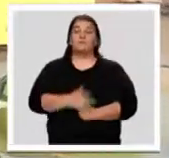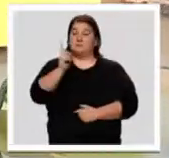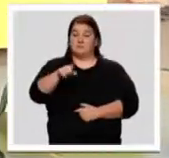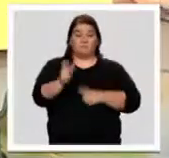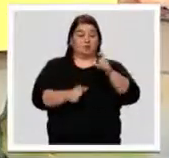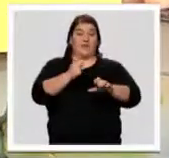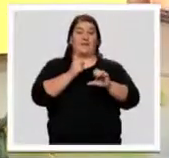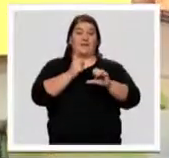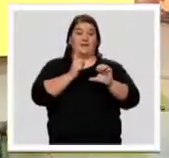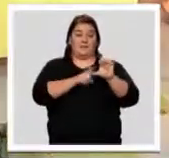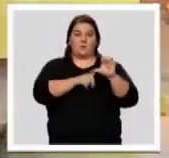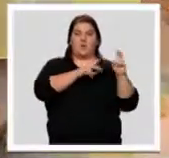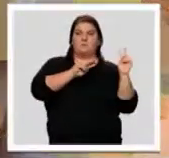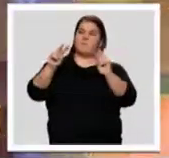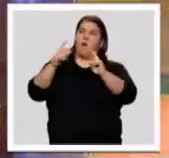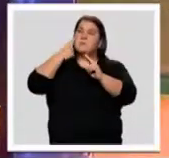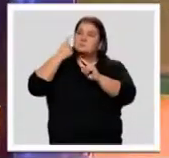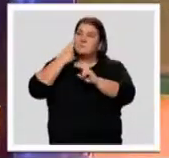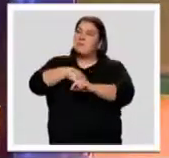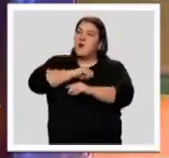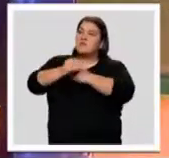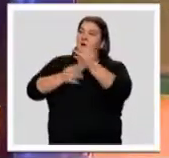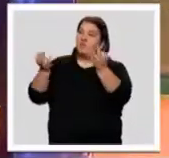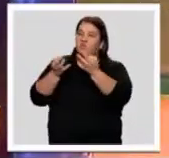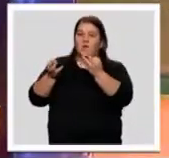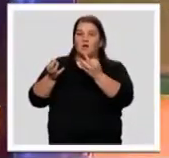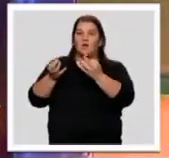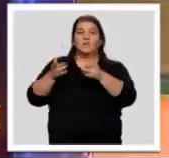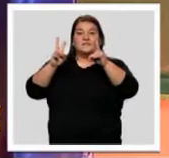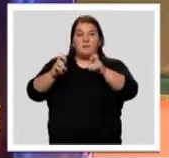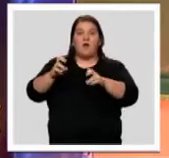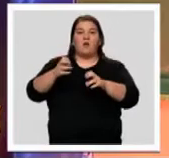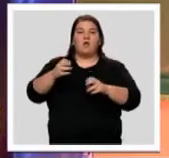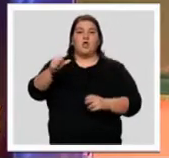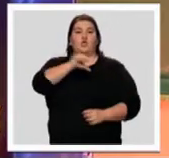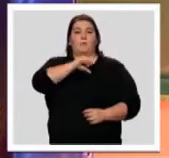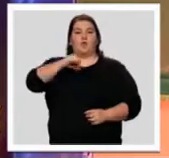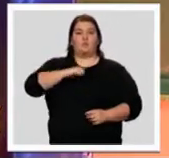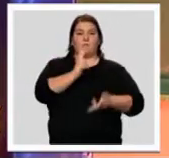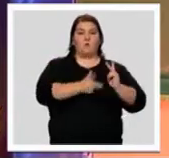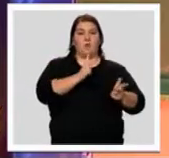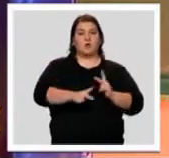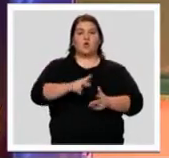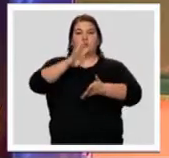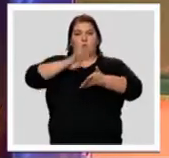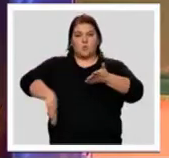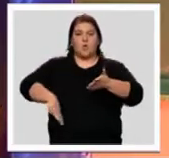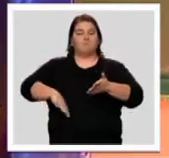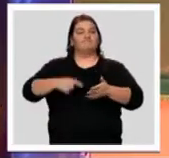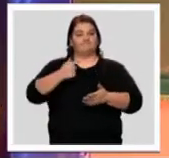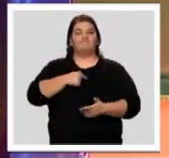extremeños miramos a España y nos tomamos muy en serio el auge del independentismo en el País Vasco y en Cataluña.